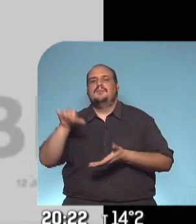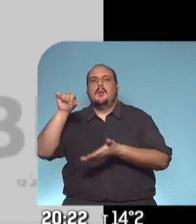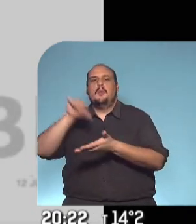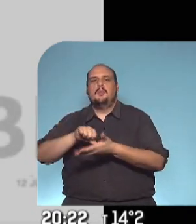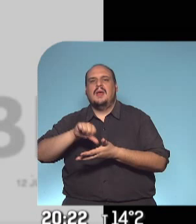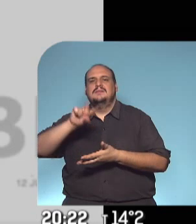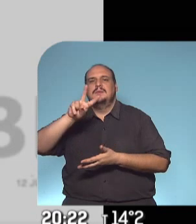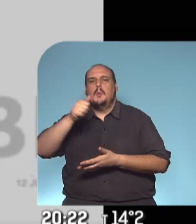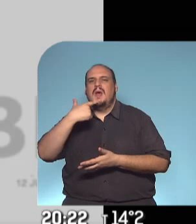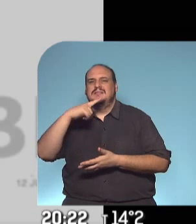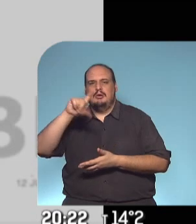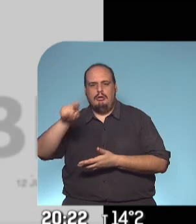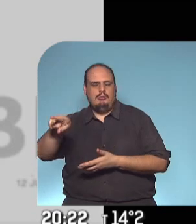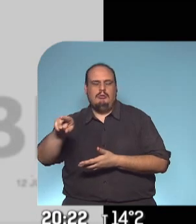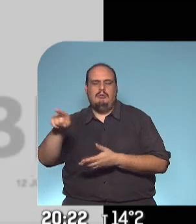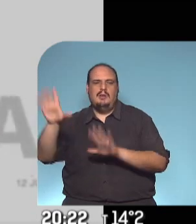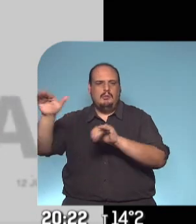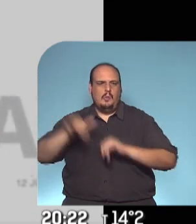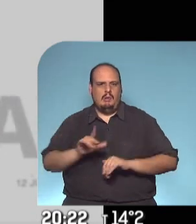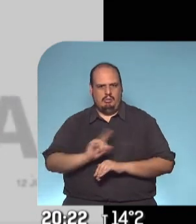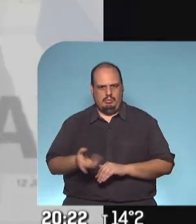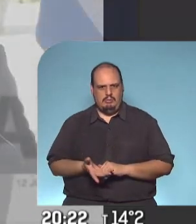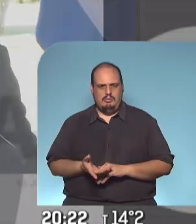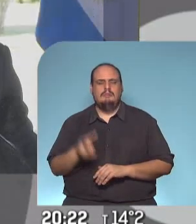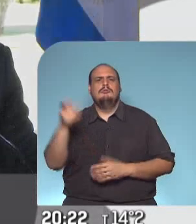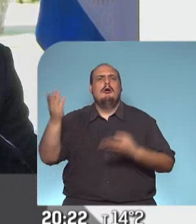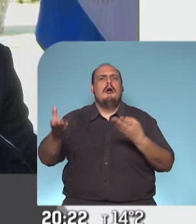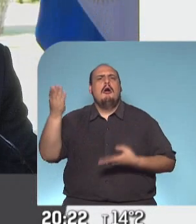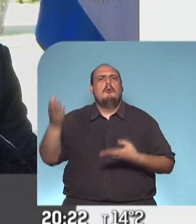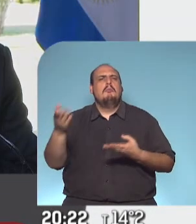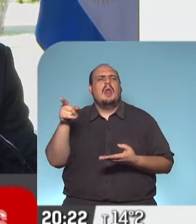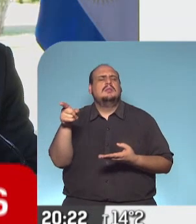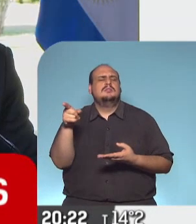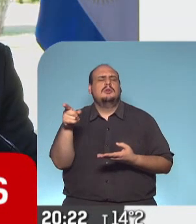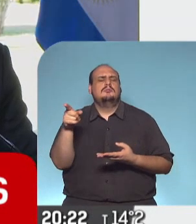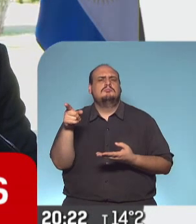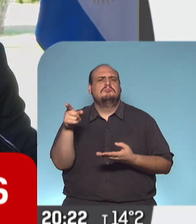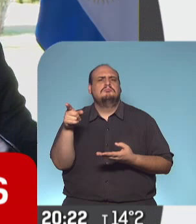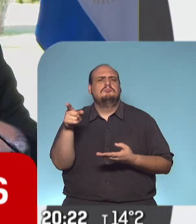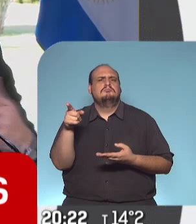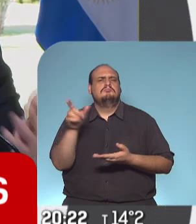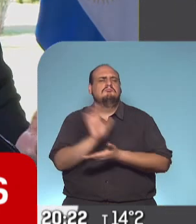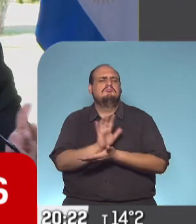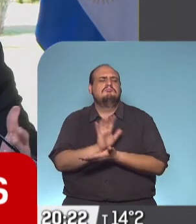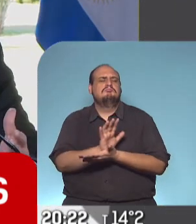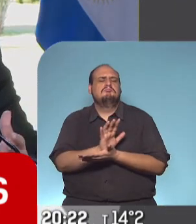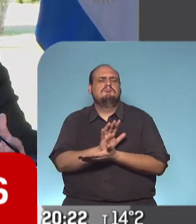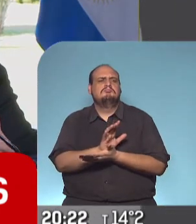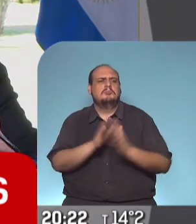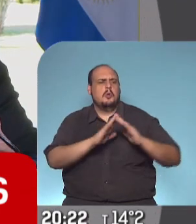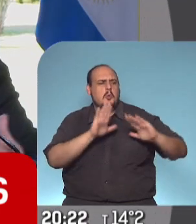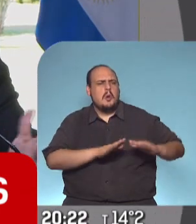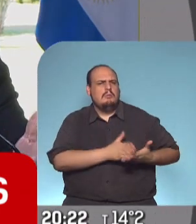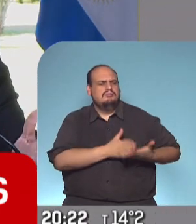atraviesa el País Vasco hizo una comparación comparaciones que tal vez son necesarias para entender por qué el por qué de esta cuarentena